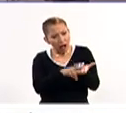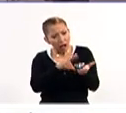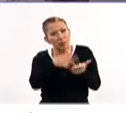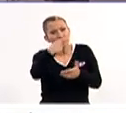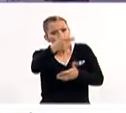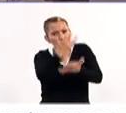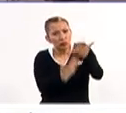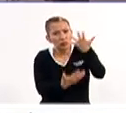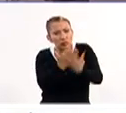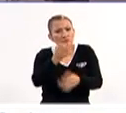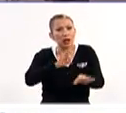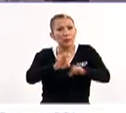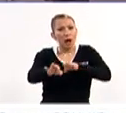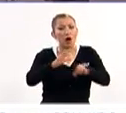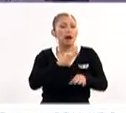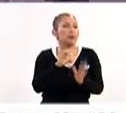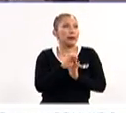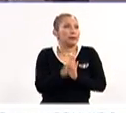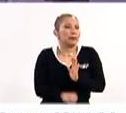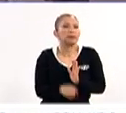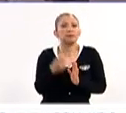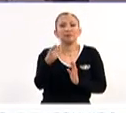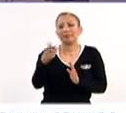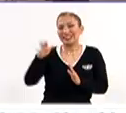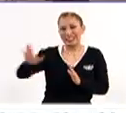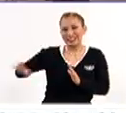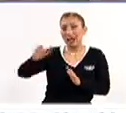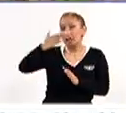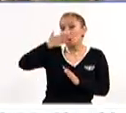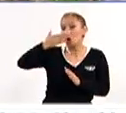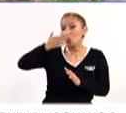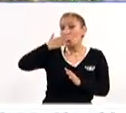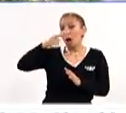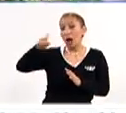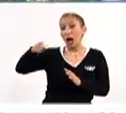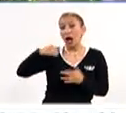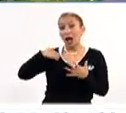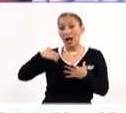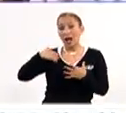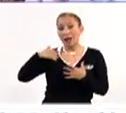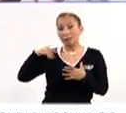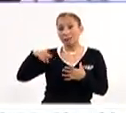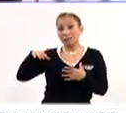porque es su trabajo. Hay cosas, por ejemplo, de la parte de Sonora, hay unas